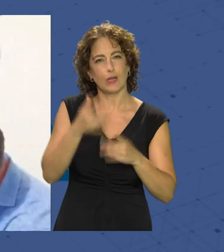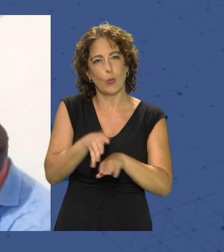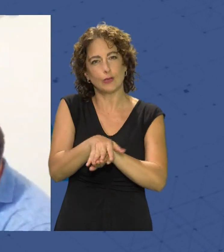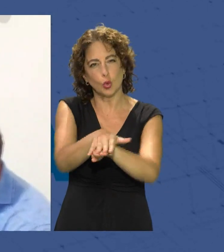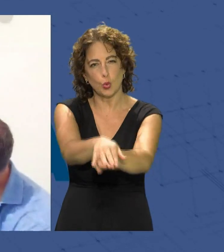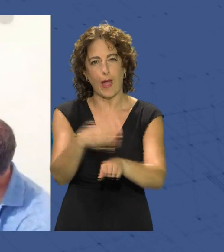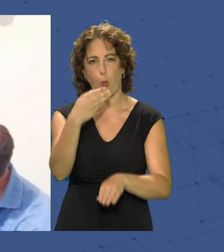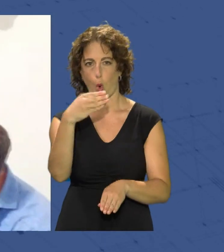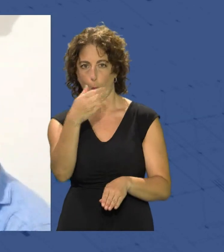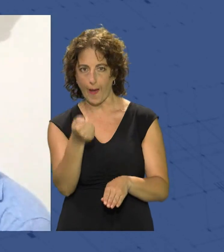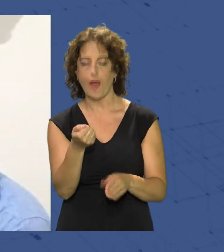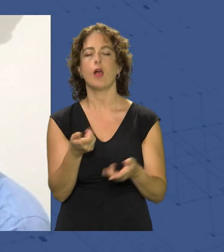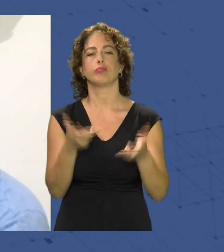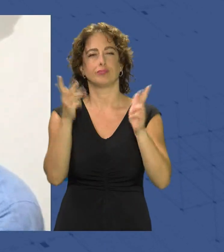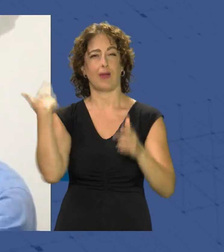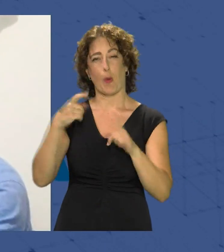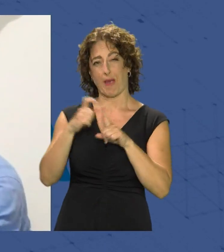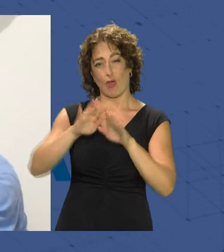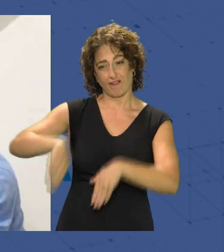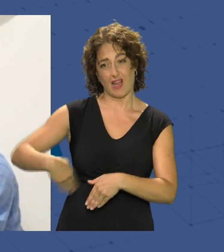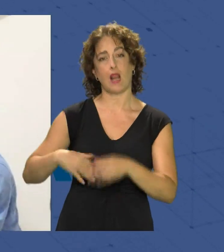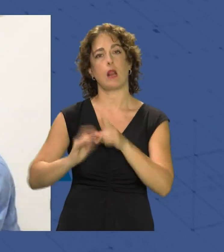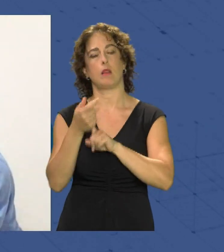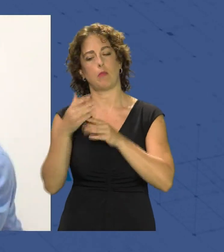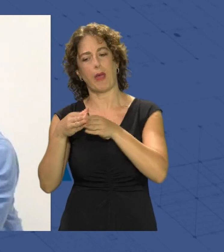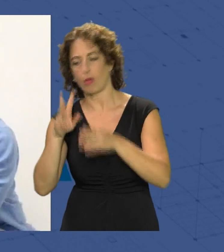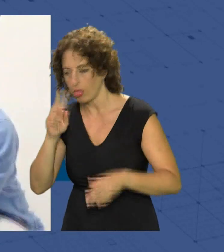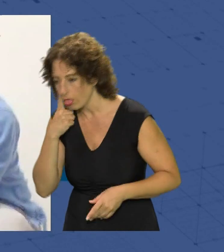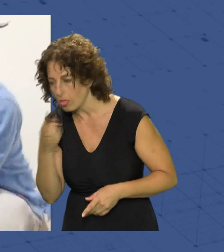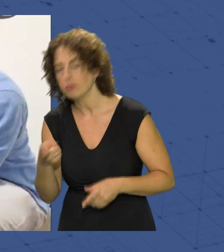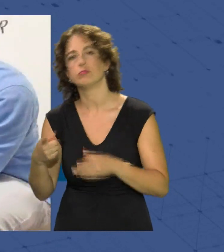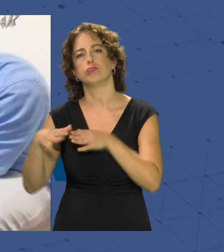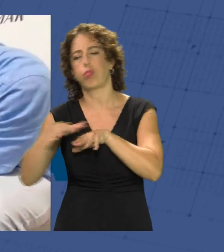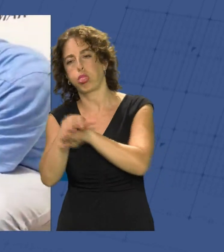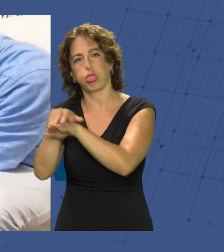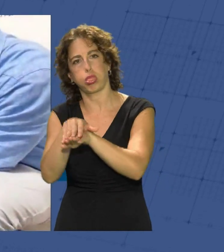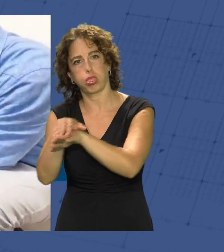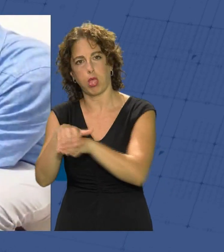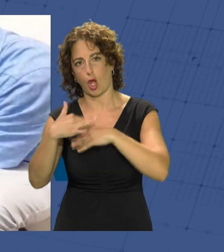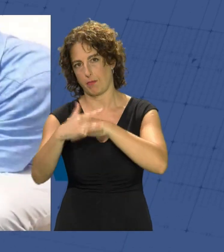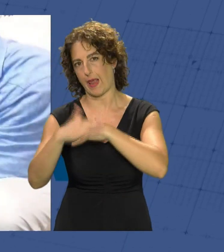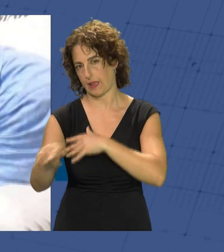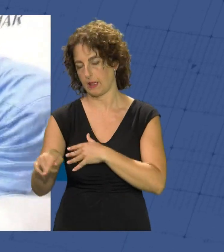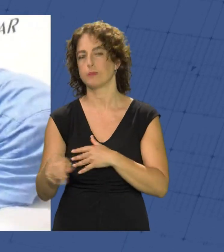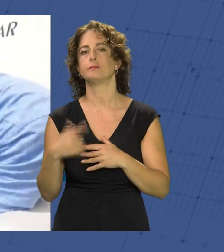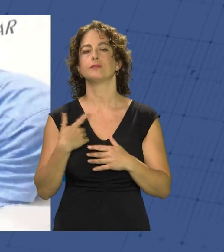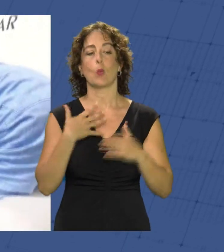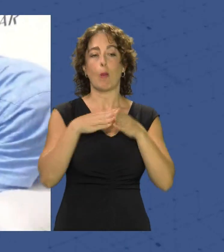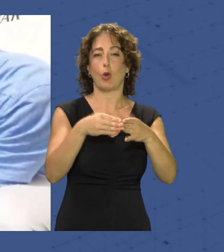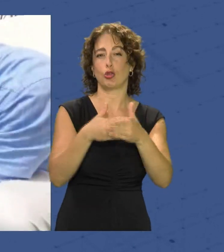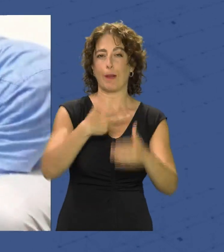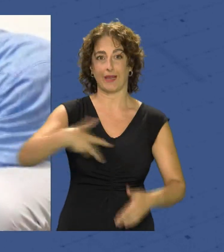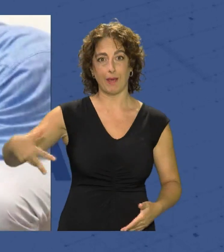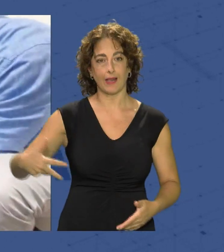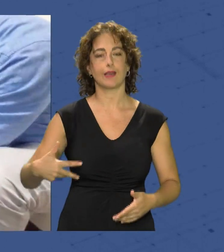una tortuga boba que fue encontrada a finales de mayo por una embarcación flotando en el mar en la costa de Almería. El acto ha tenido lugar en el puerto de Almerimar, donde